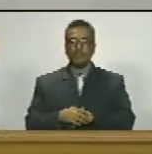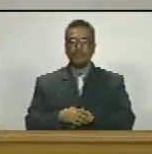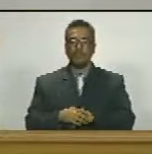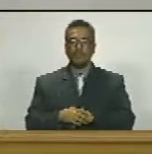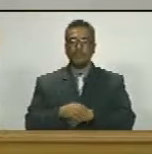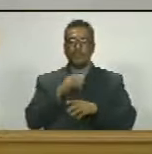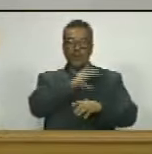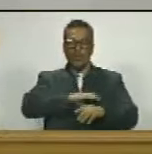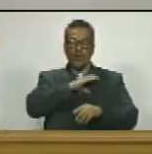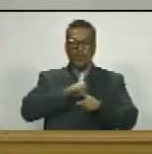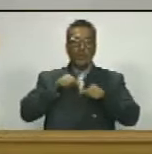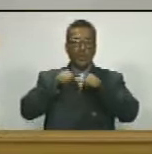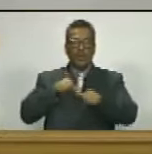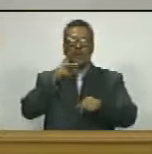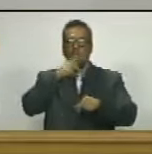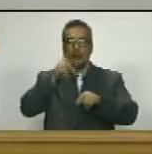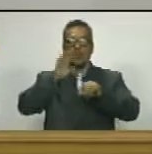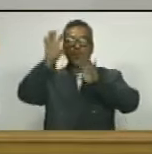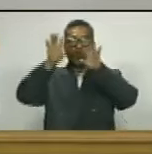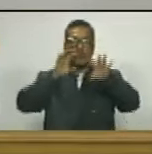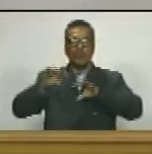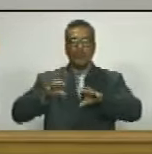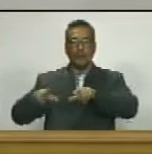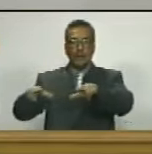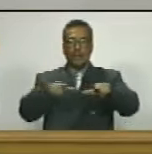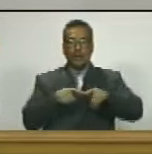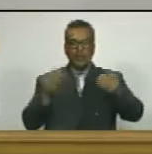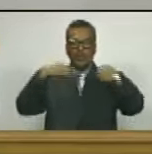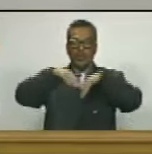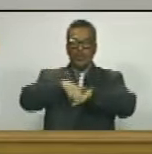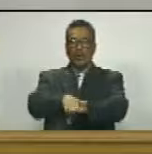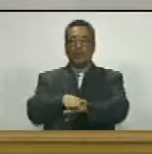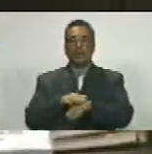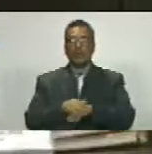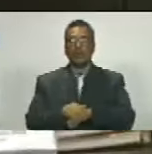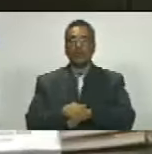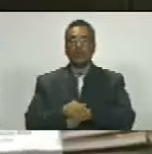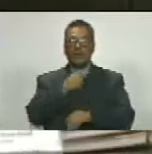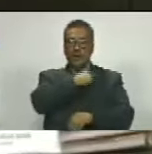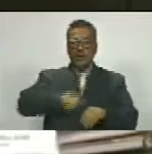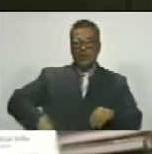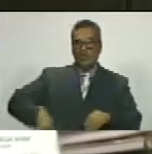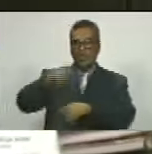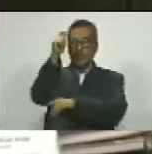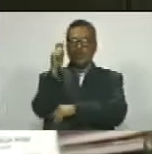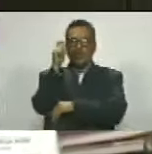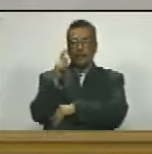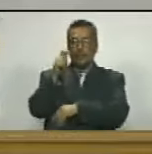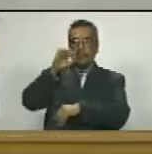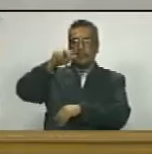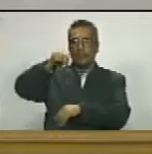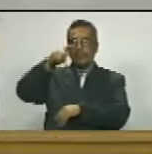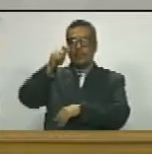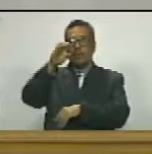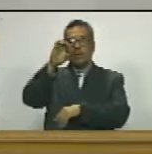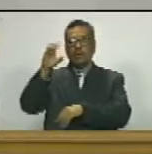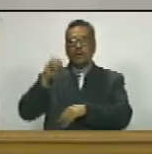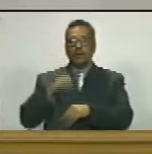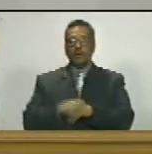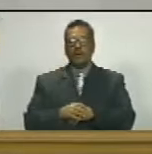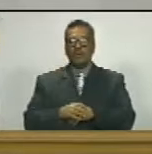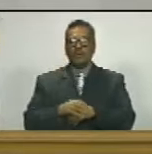comisión permanente de política exterior soberanía e integración presidente diputado timoteo zambrano guedes